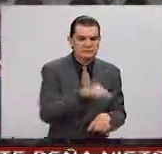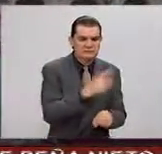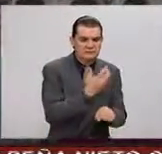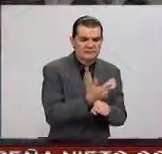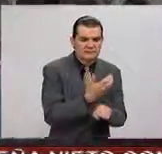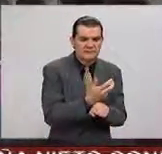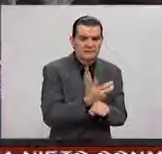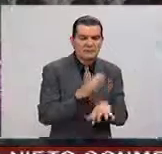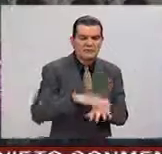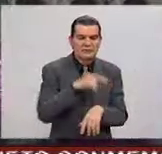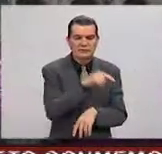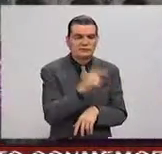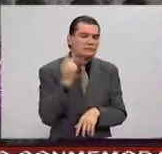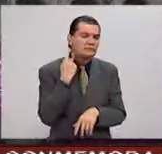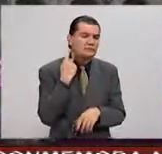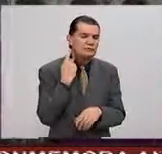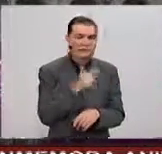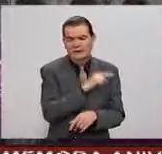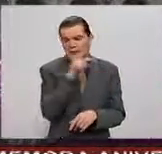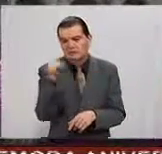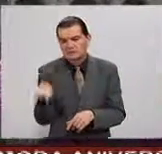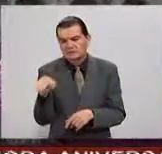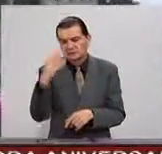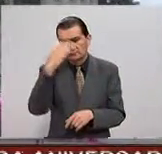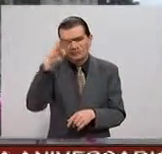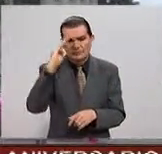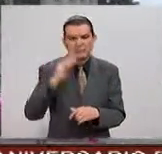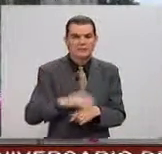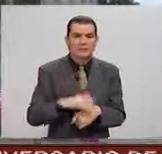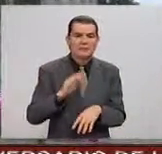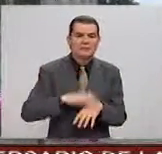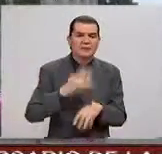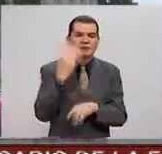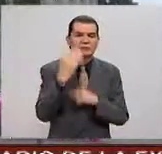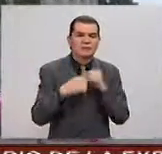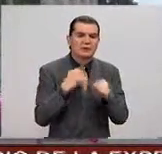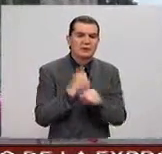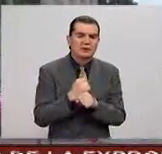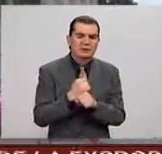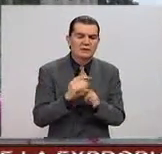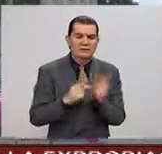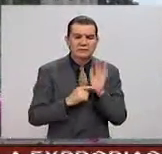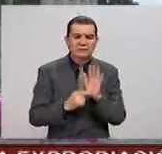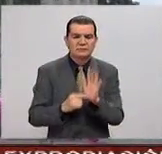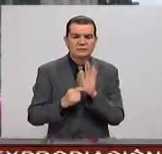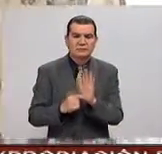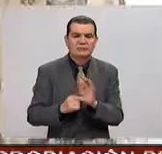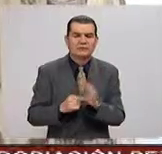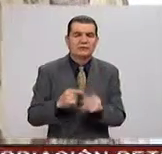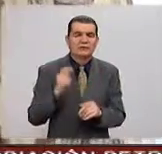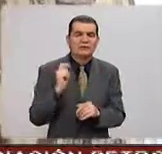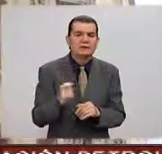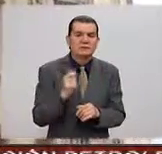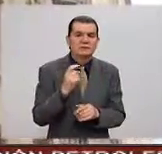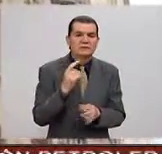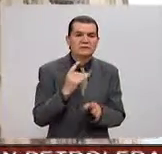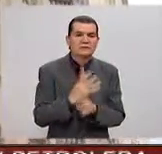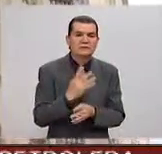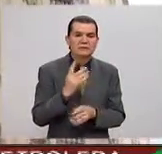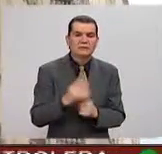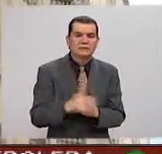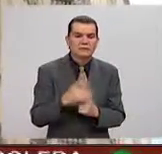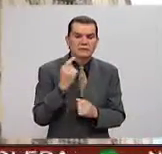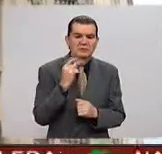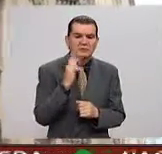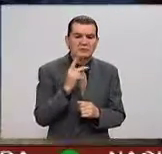porque, obviamente, su política hacia Cuba, más de 50 años llevaba demostrando que era inútil porque no